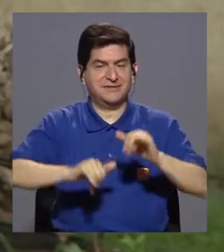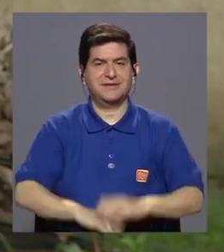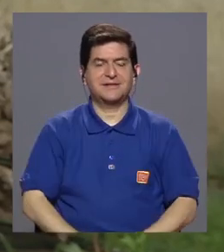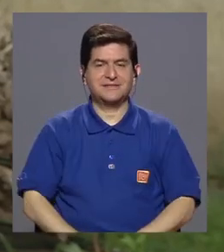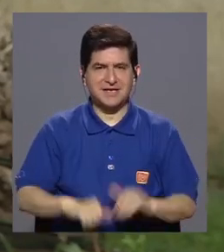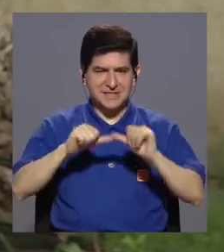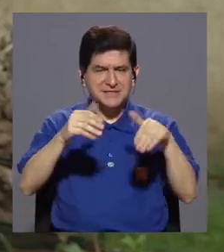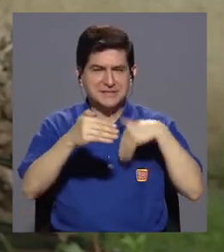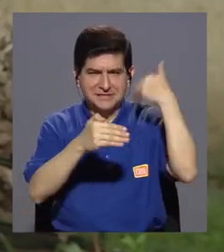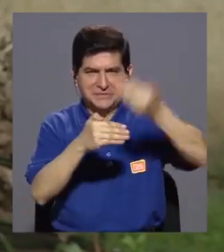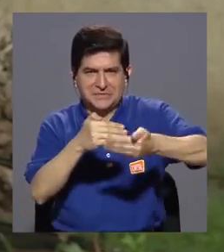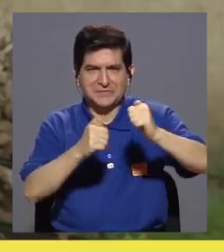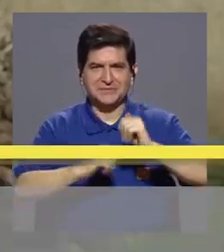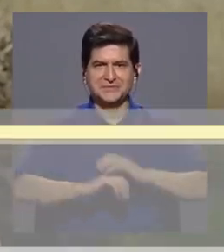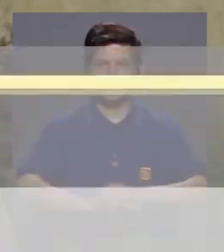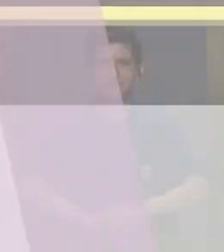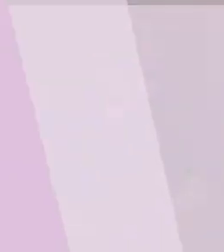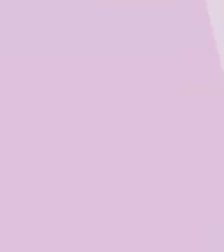Ya casi regresamos.